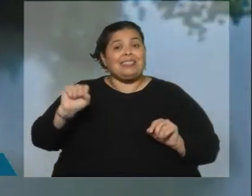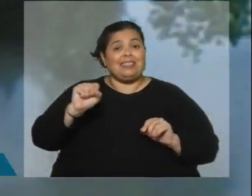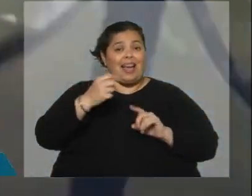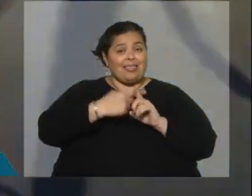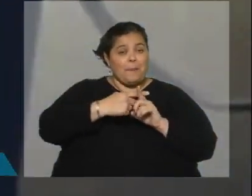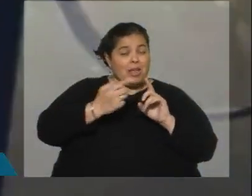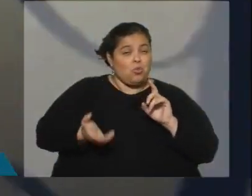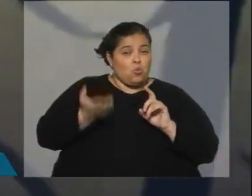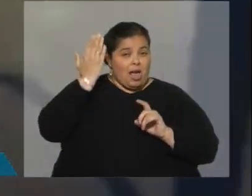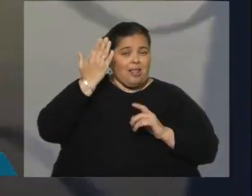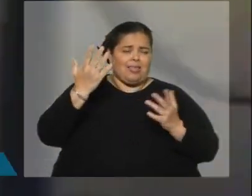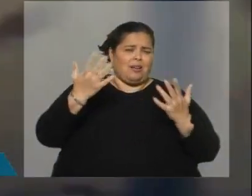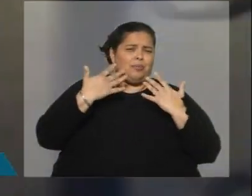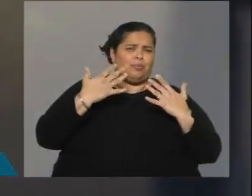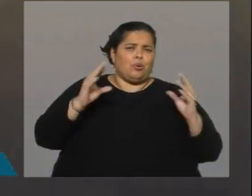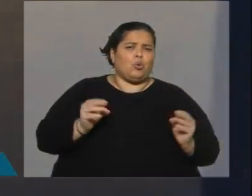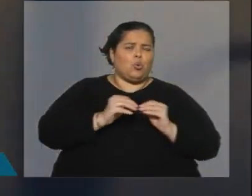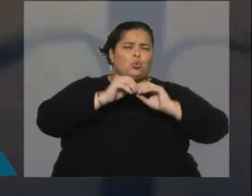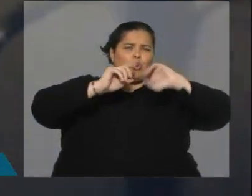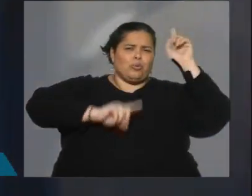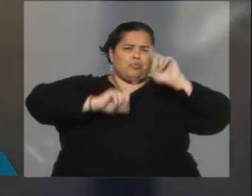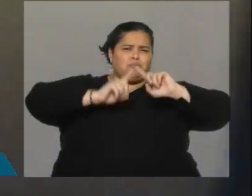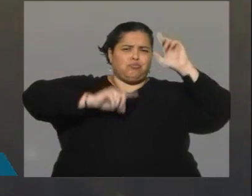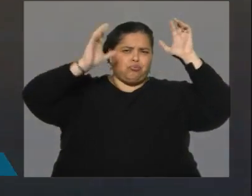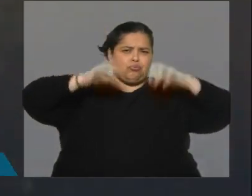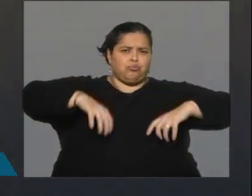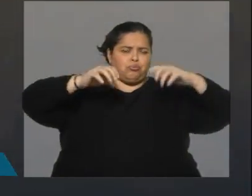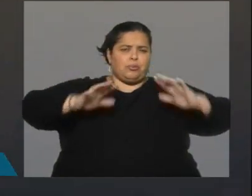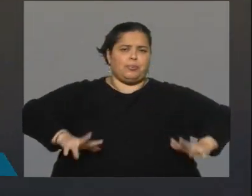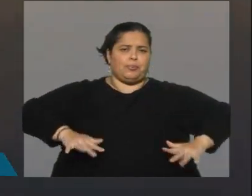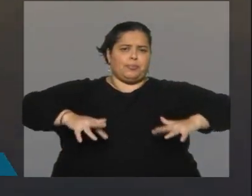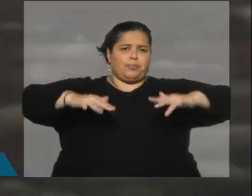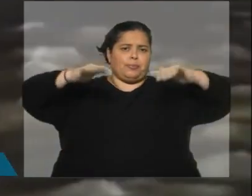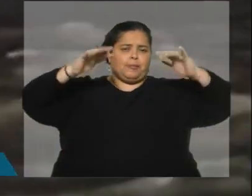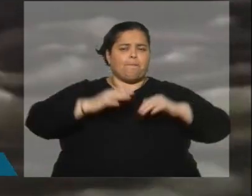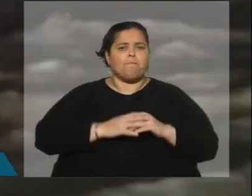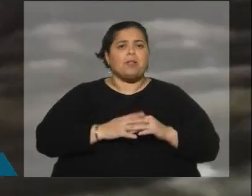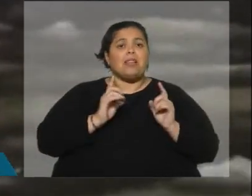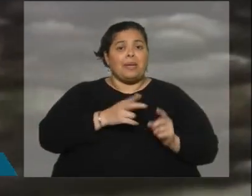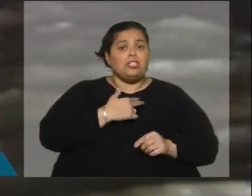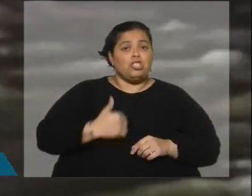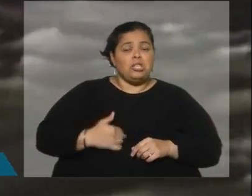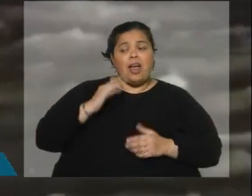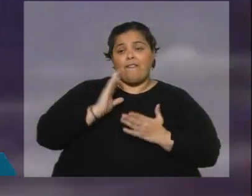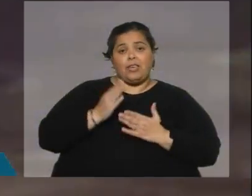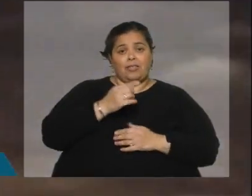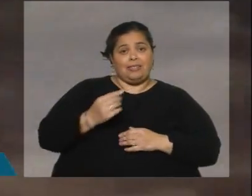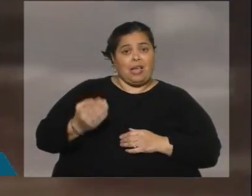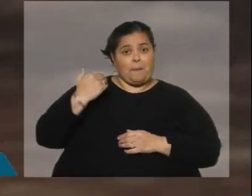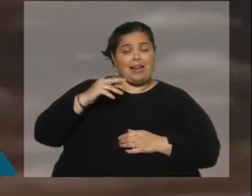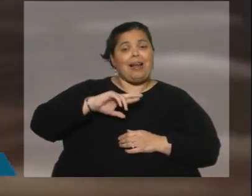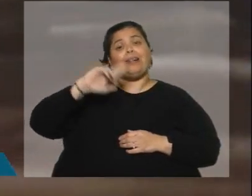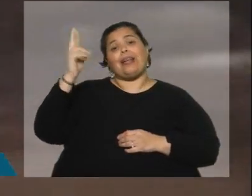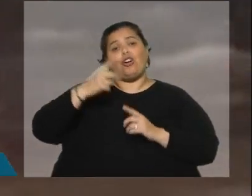alternan con lluvias torrenciales, en parte provocadas por la acumulación de agua evaporada en la atmósfera. China registró durante el fin de semana un récord de